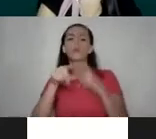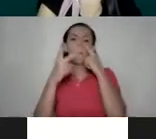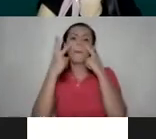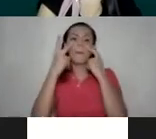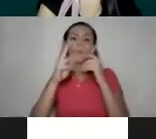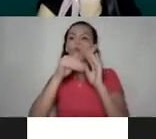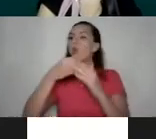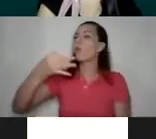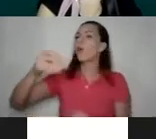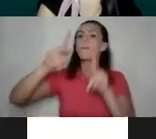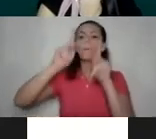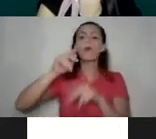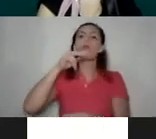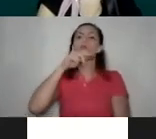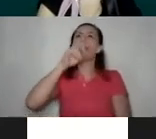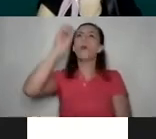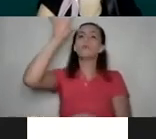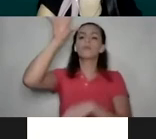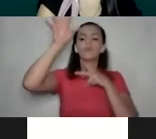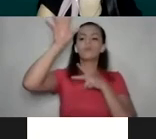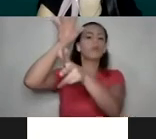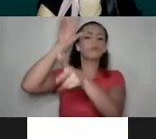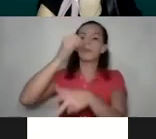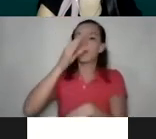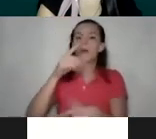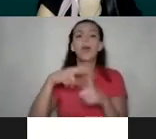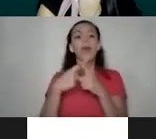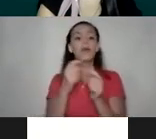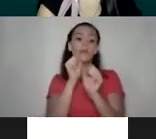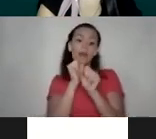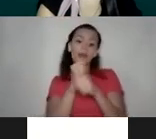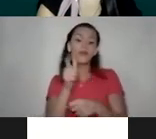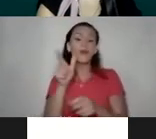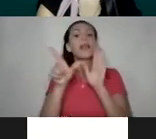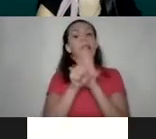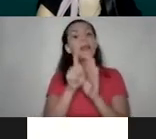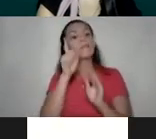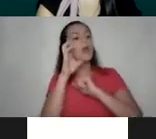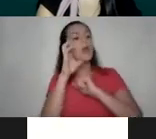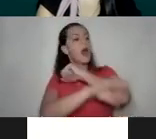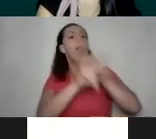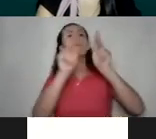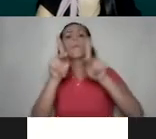los días personas que se salta del semáforo en rojo? Entonces hubo que inventar una ley para sancionar a las personas que se salta del semáforo en rojo.